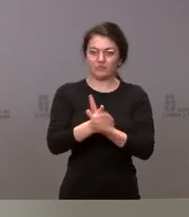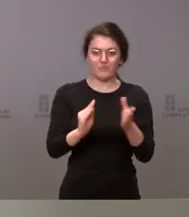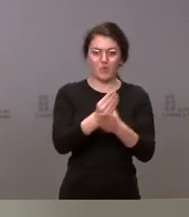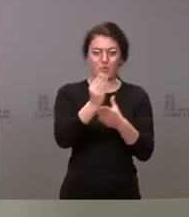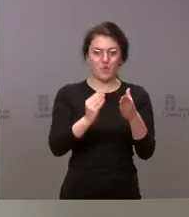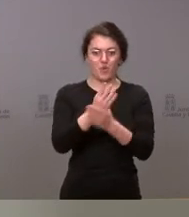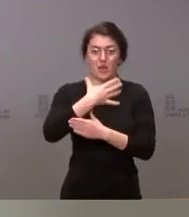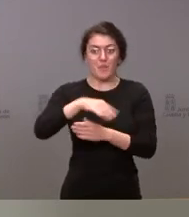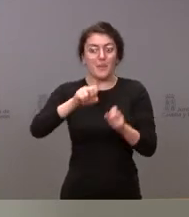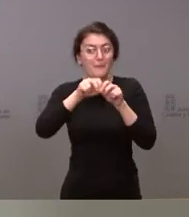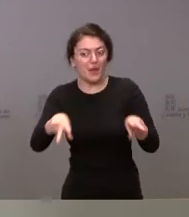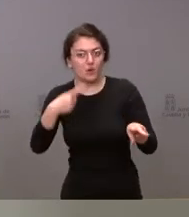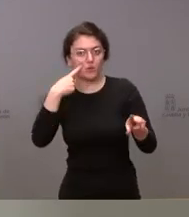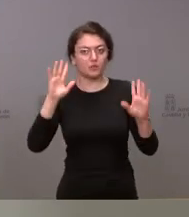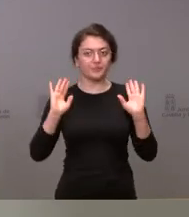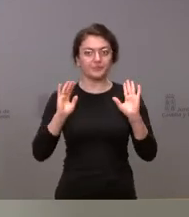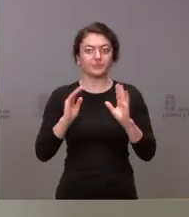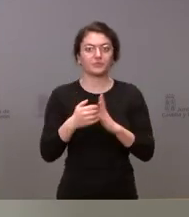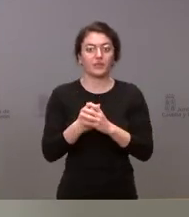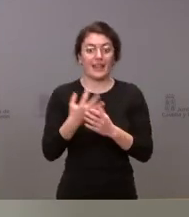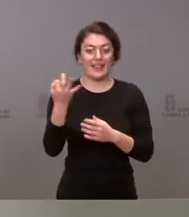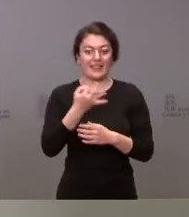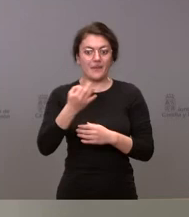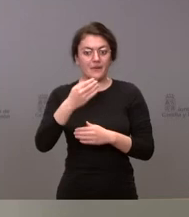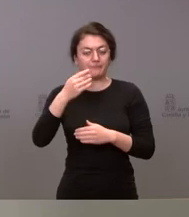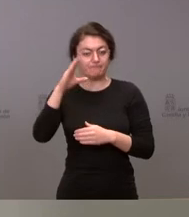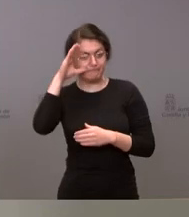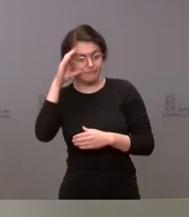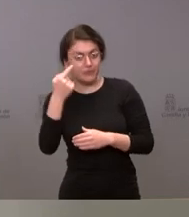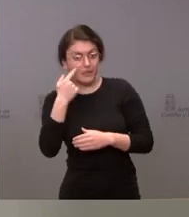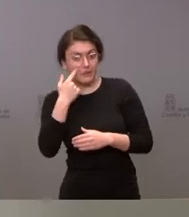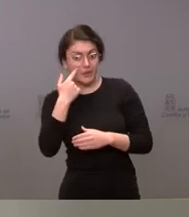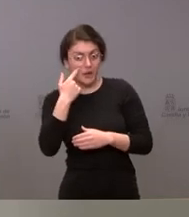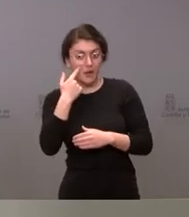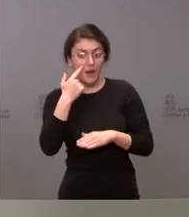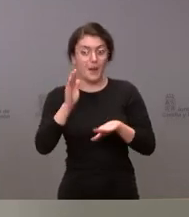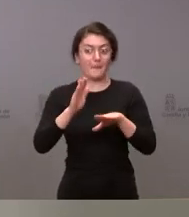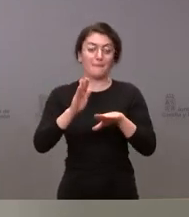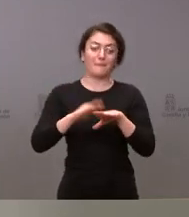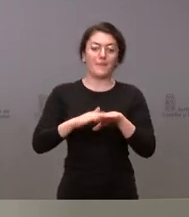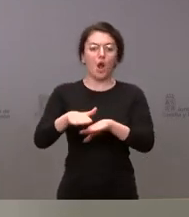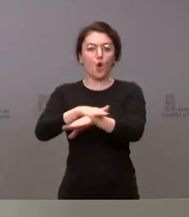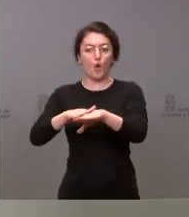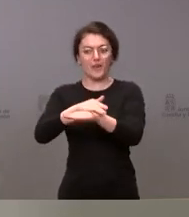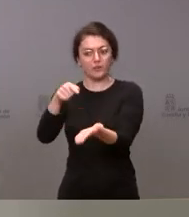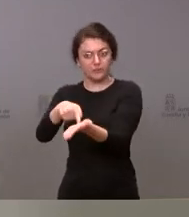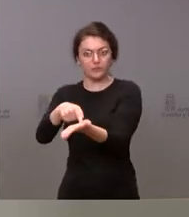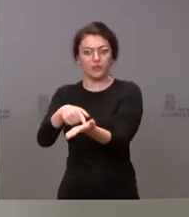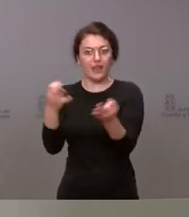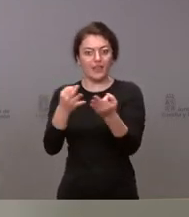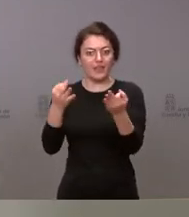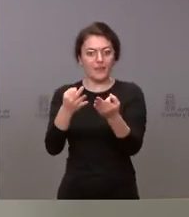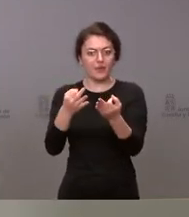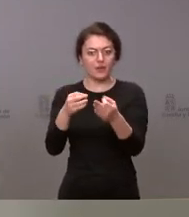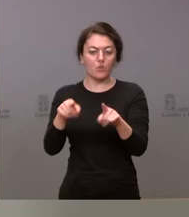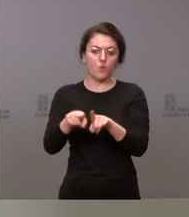muy atentos e insistirle al Gobierno por tanto que este es un asunto que aunque hasta el momento quizá no haya tenido la